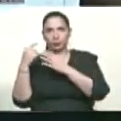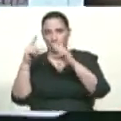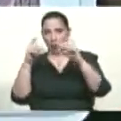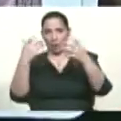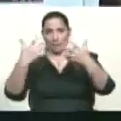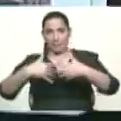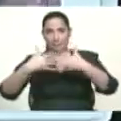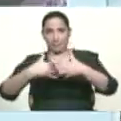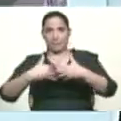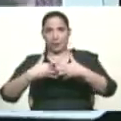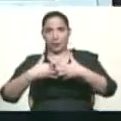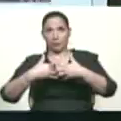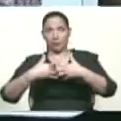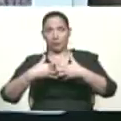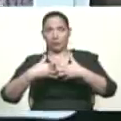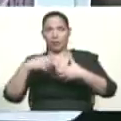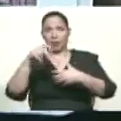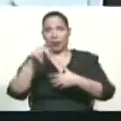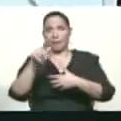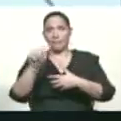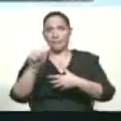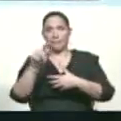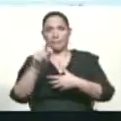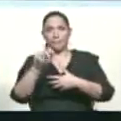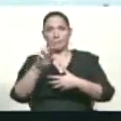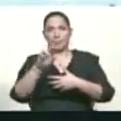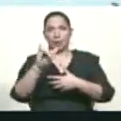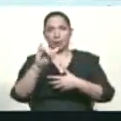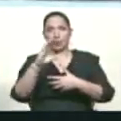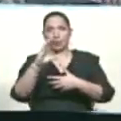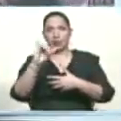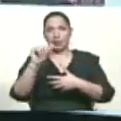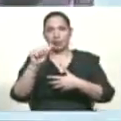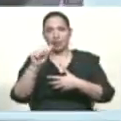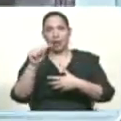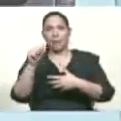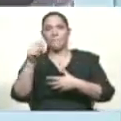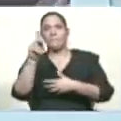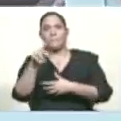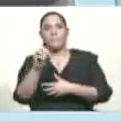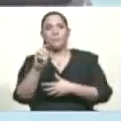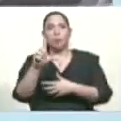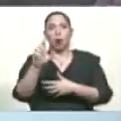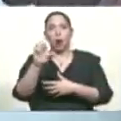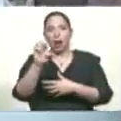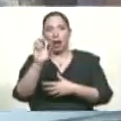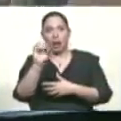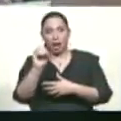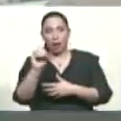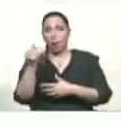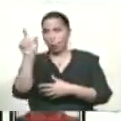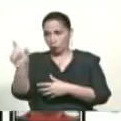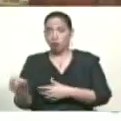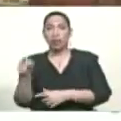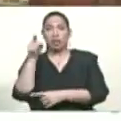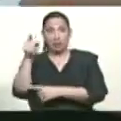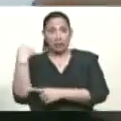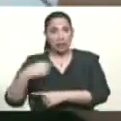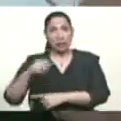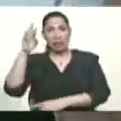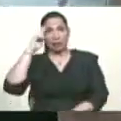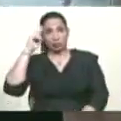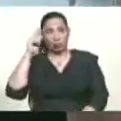Señora Patricia Poleo, usted tenía razón. cuando usted denunció que Julio Borges